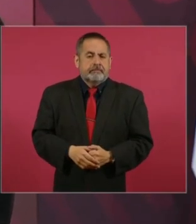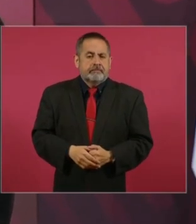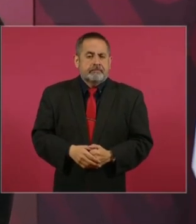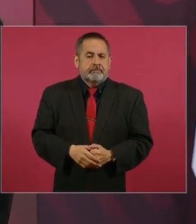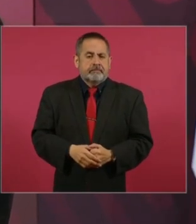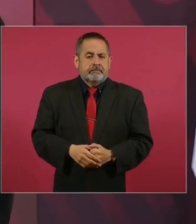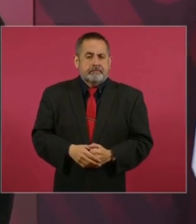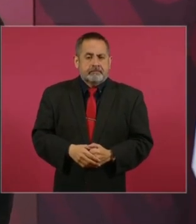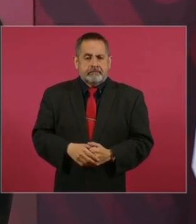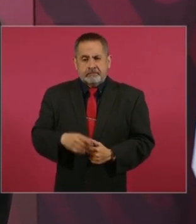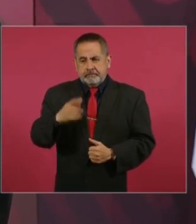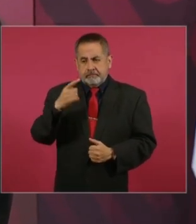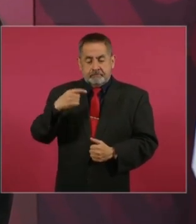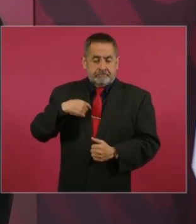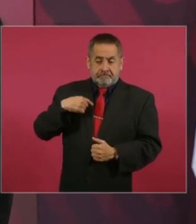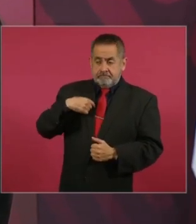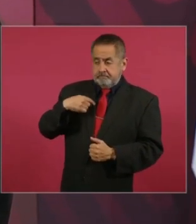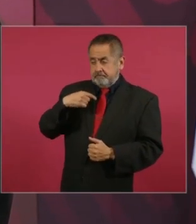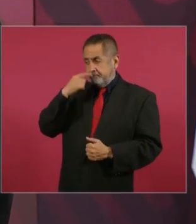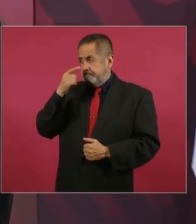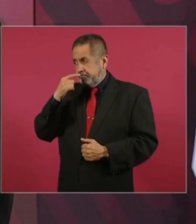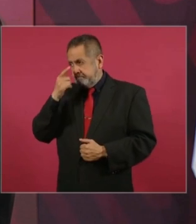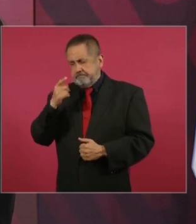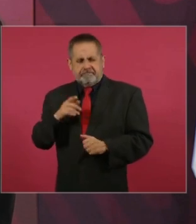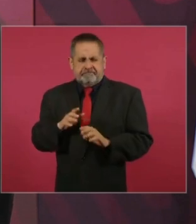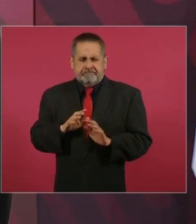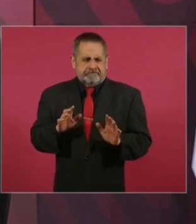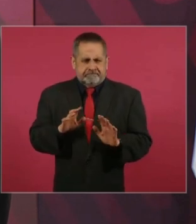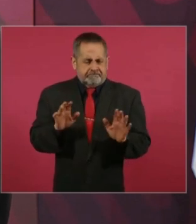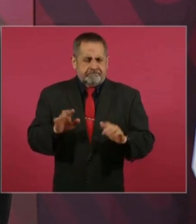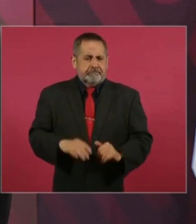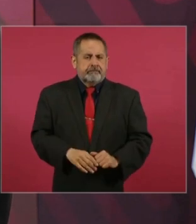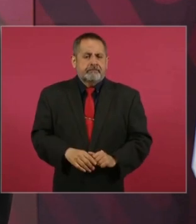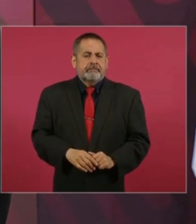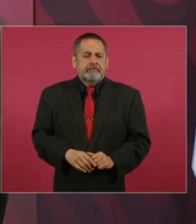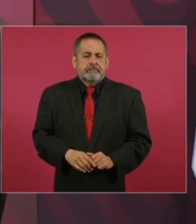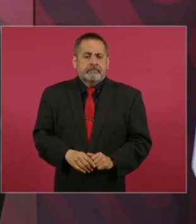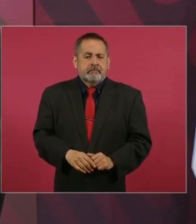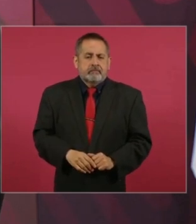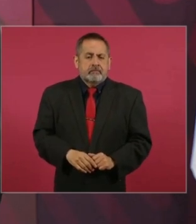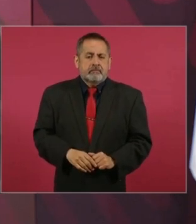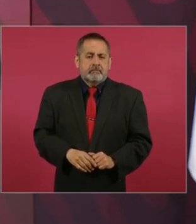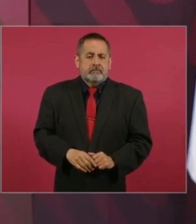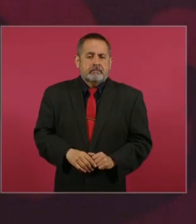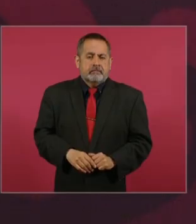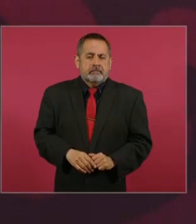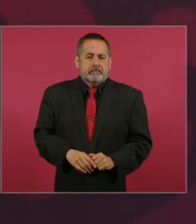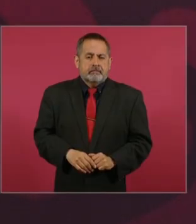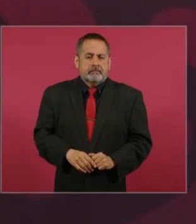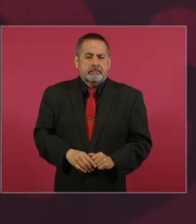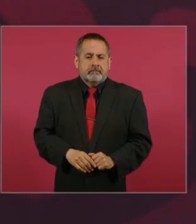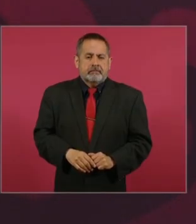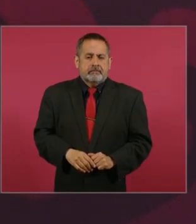No es para presumir, para